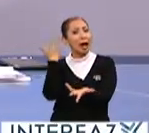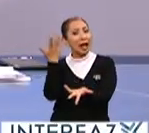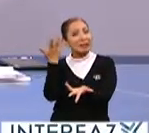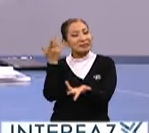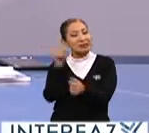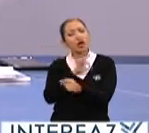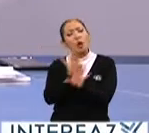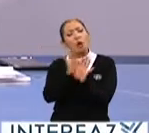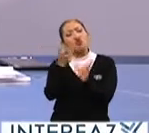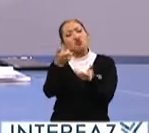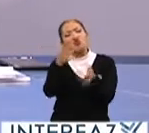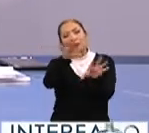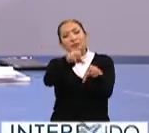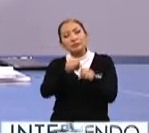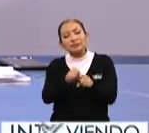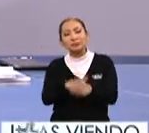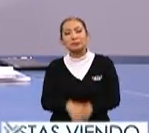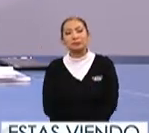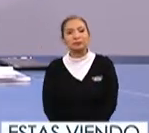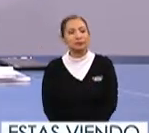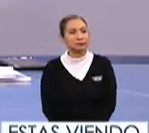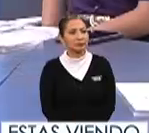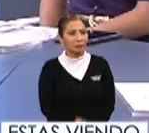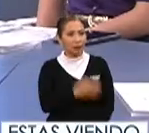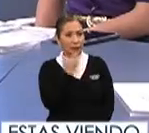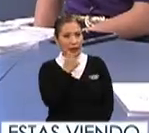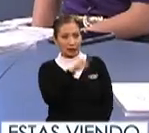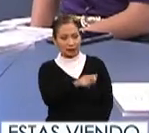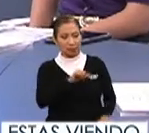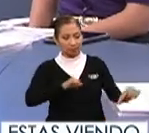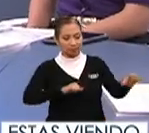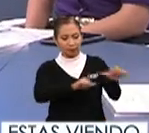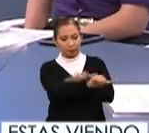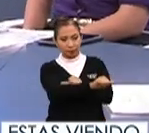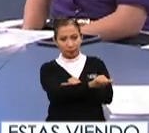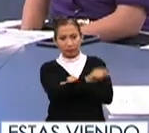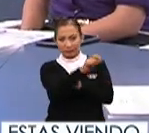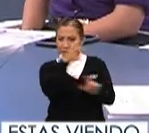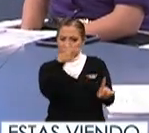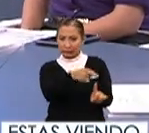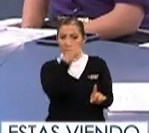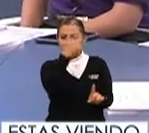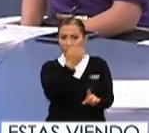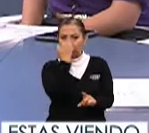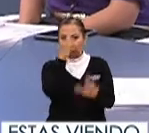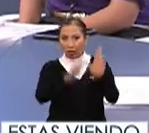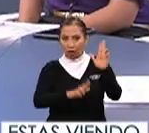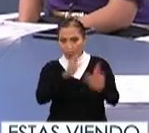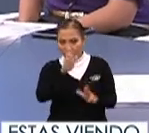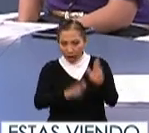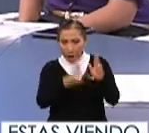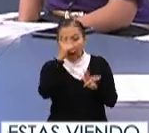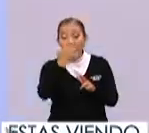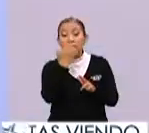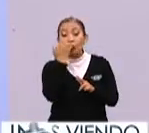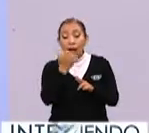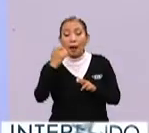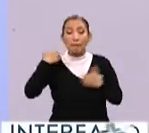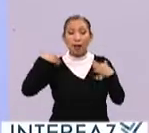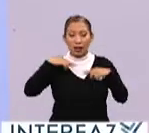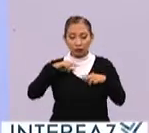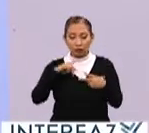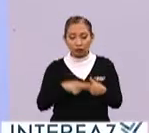acceso y cómo llegaste a conseguirla bien es una movilidad exclusivamente para escuelas normales para escuelas para